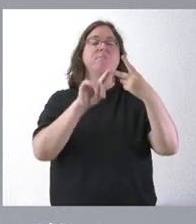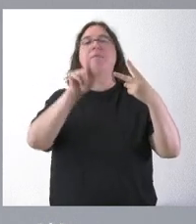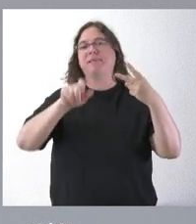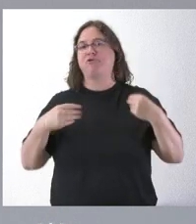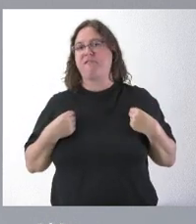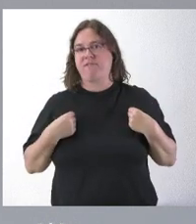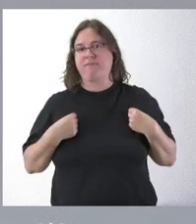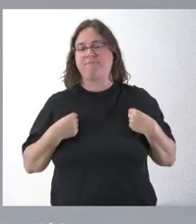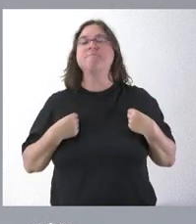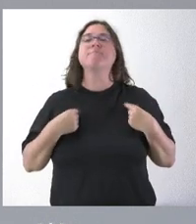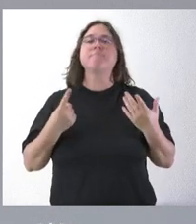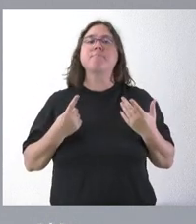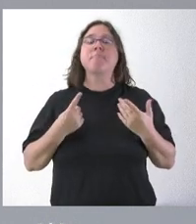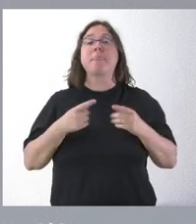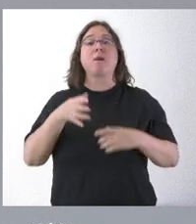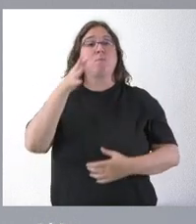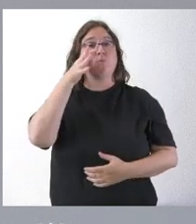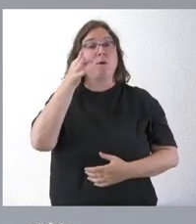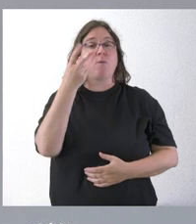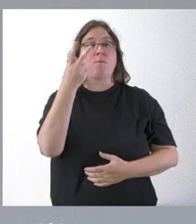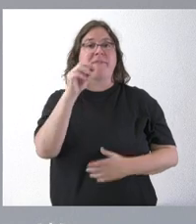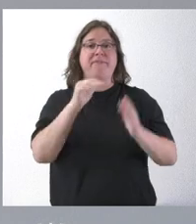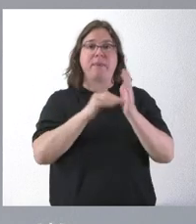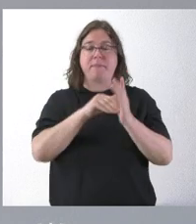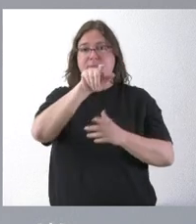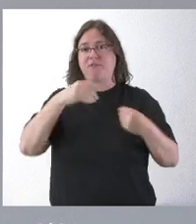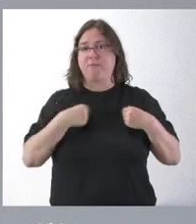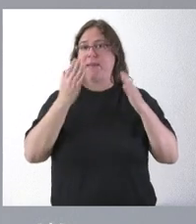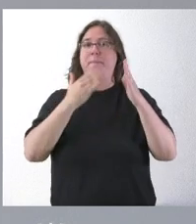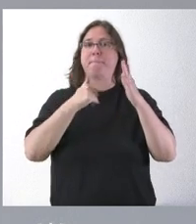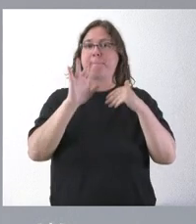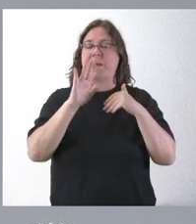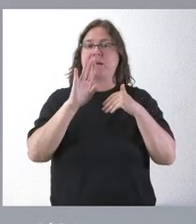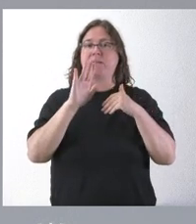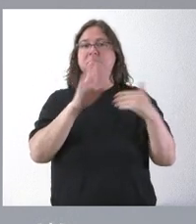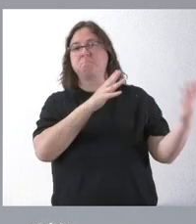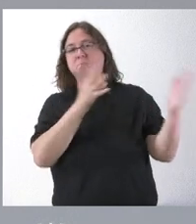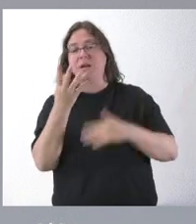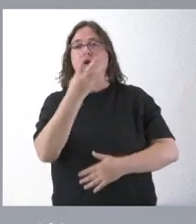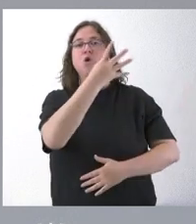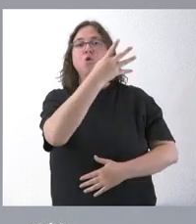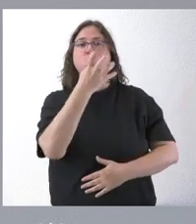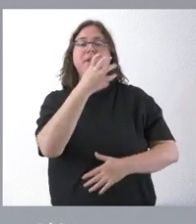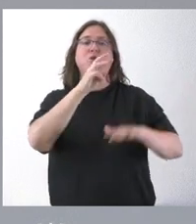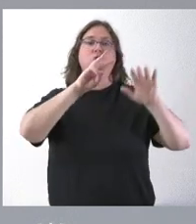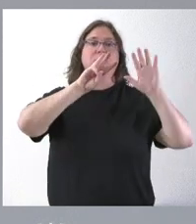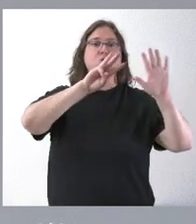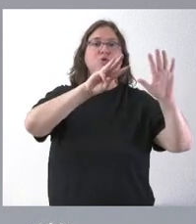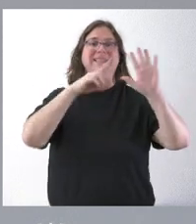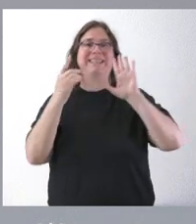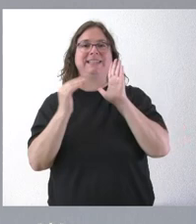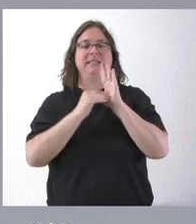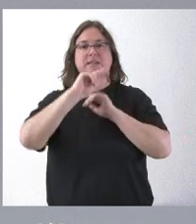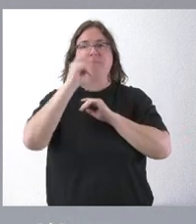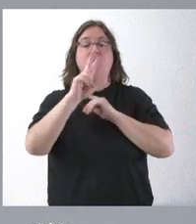de tal manera que estos municipios de más de 20.000 habitantes oscilan entre los 486.000 euros y el